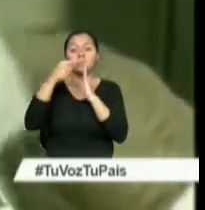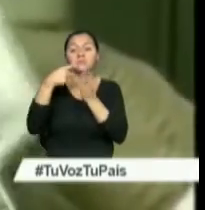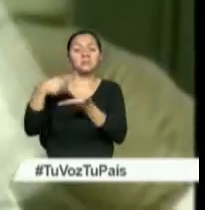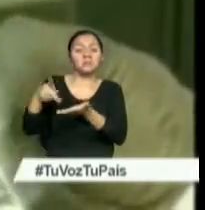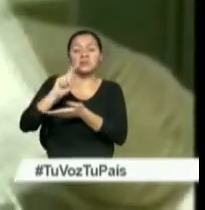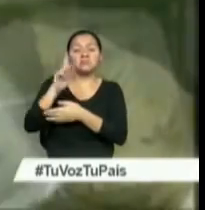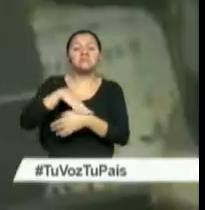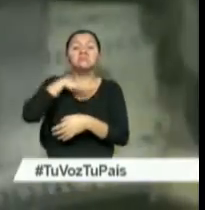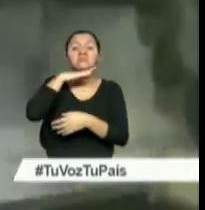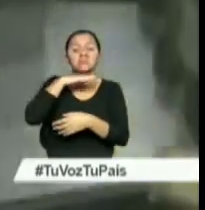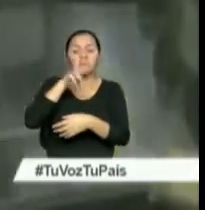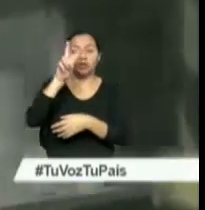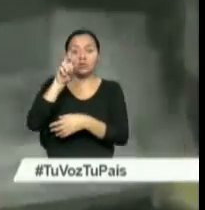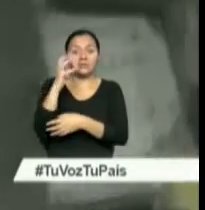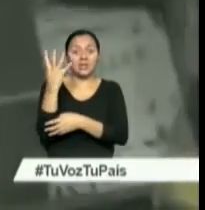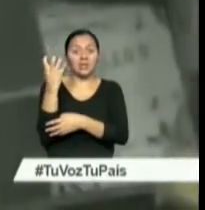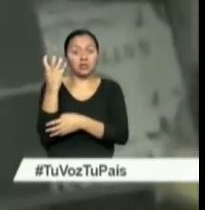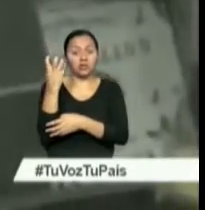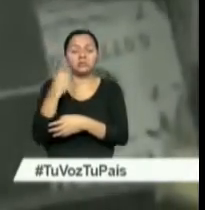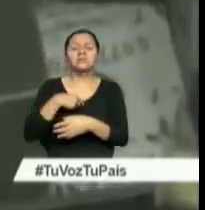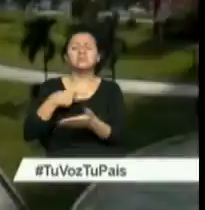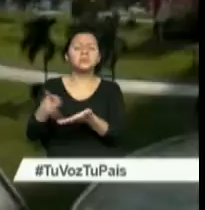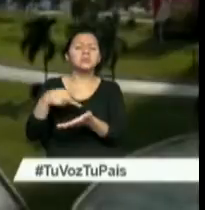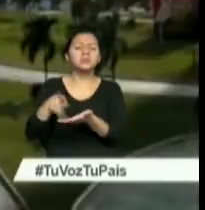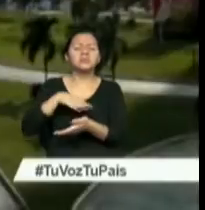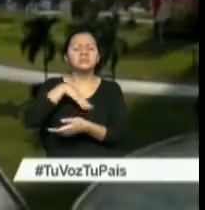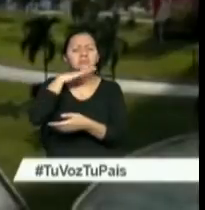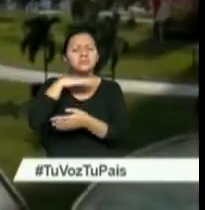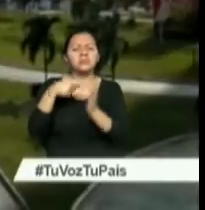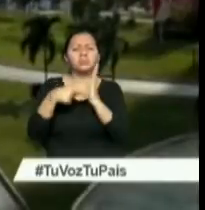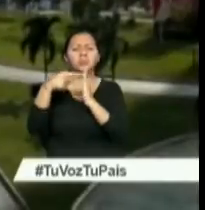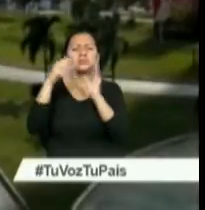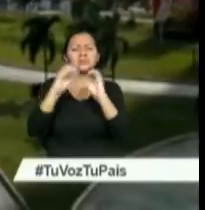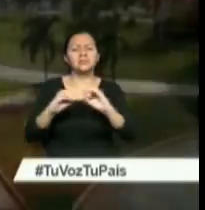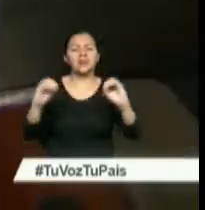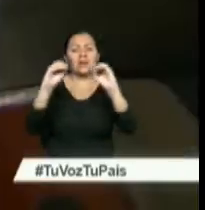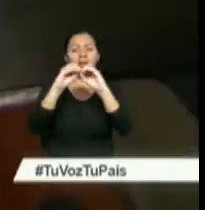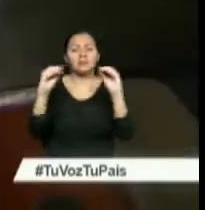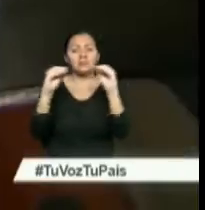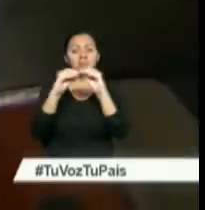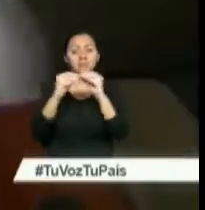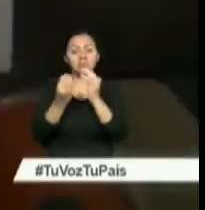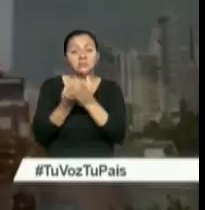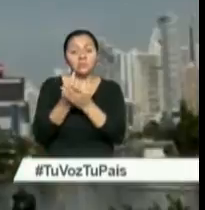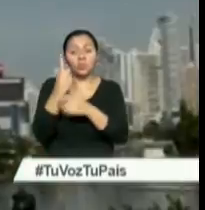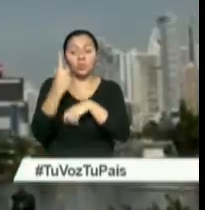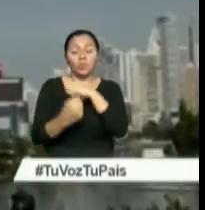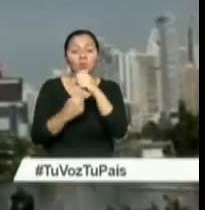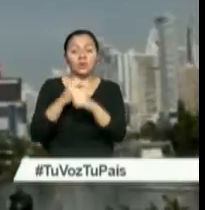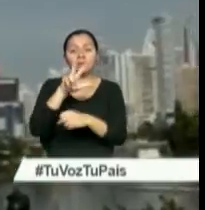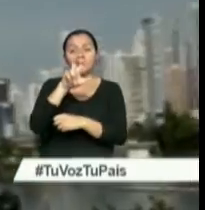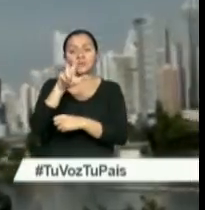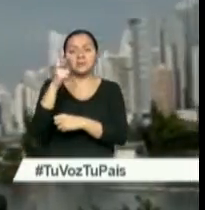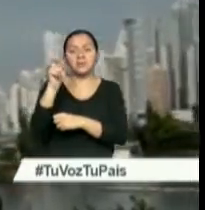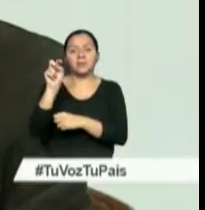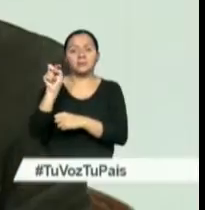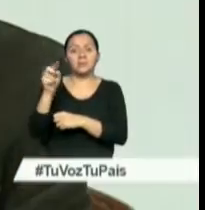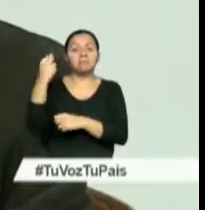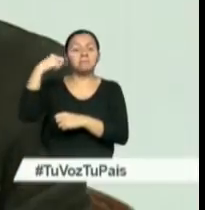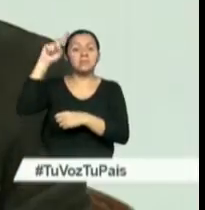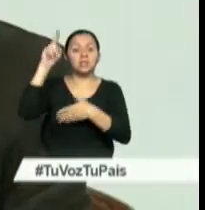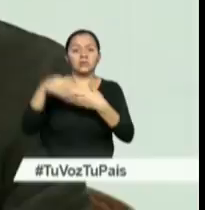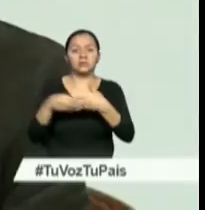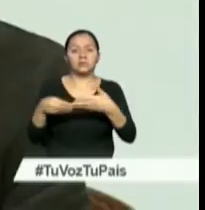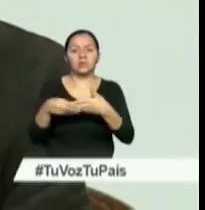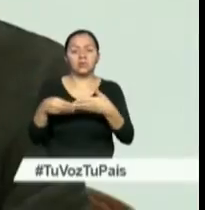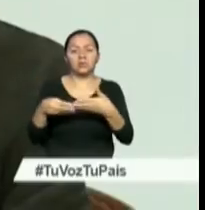Es así que en 2014 se evadieron entre impuesto al valor agregado e impuesto a la renta 320 mil millones de dólares. Que